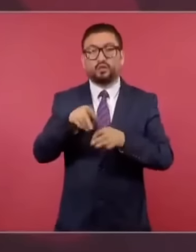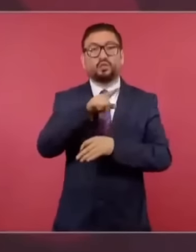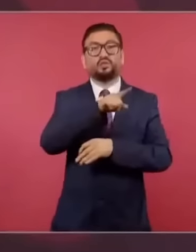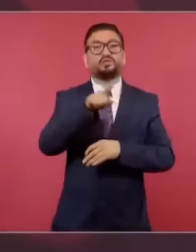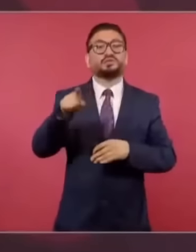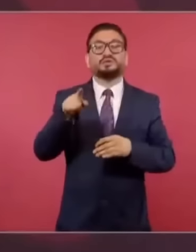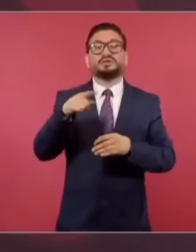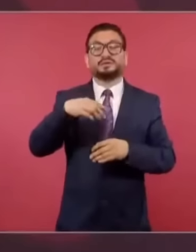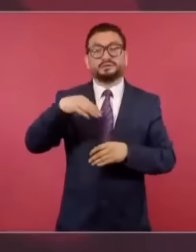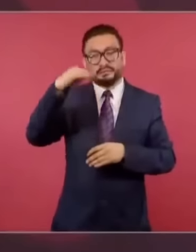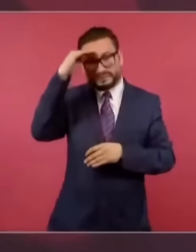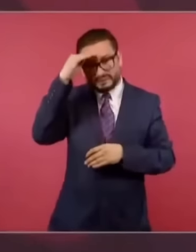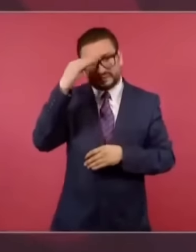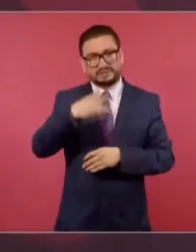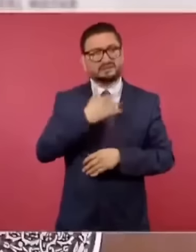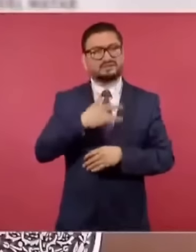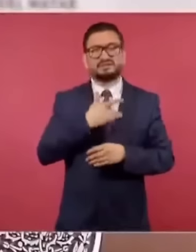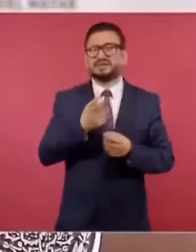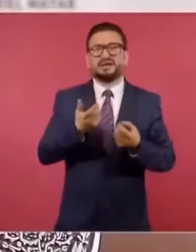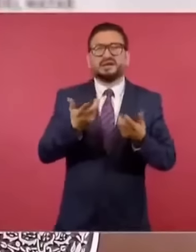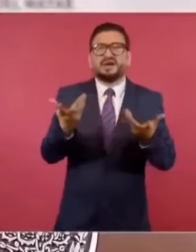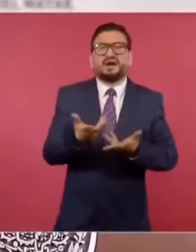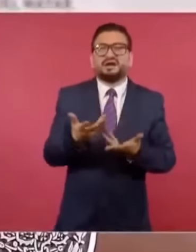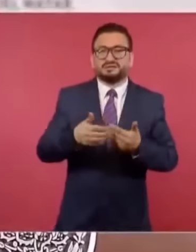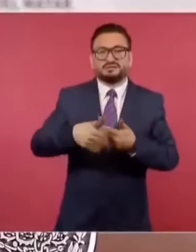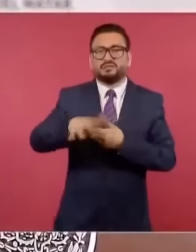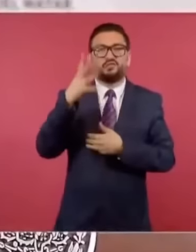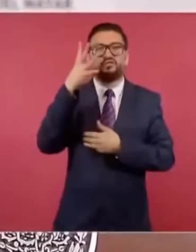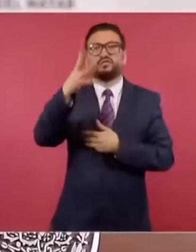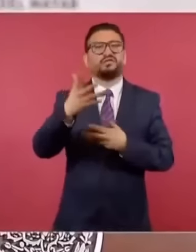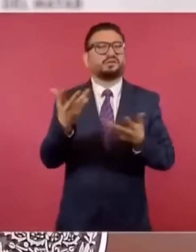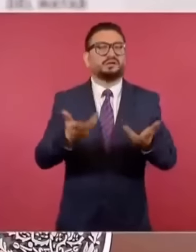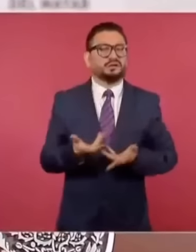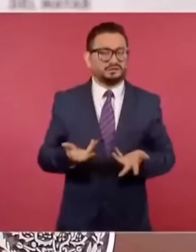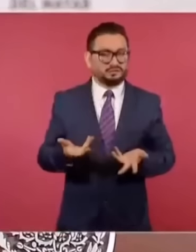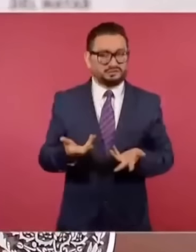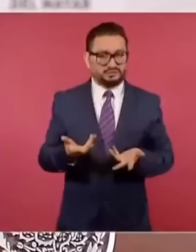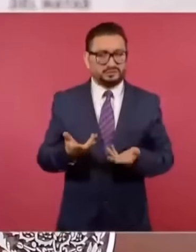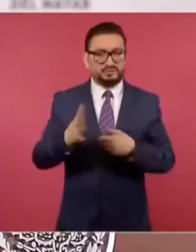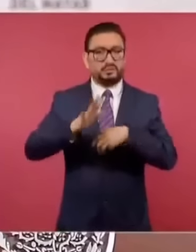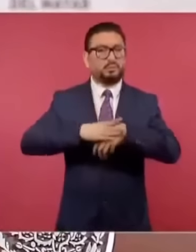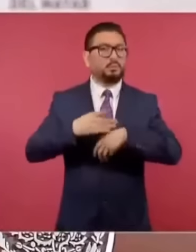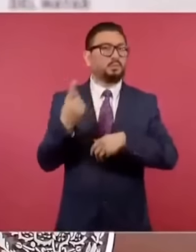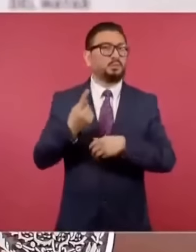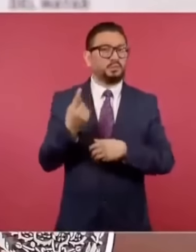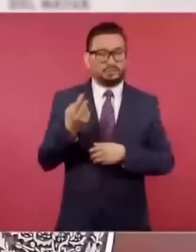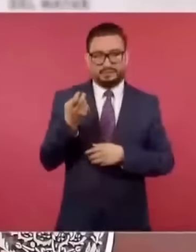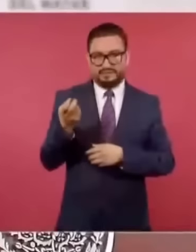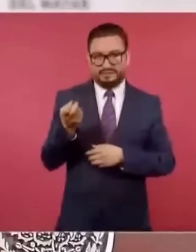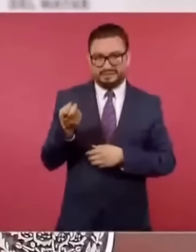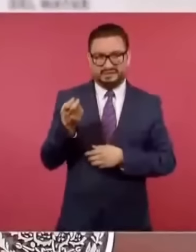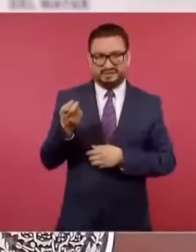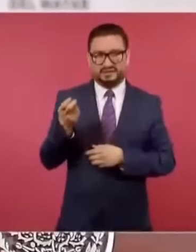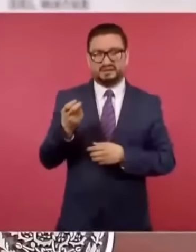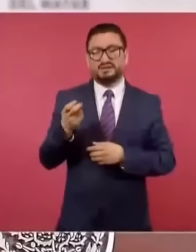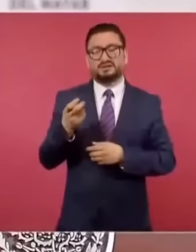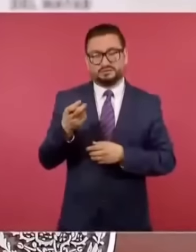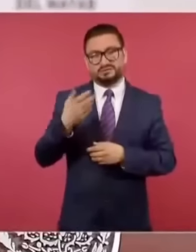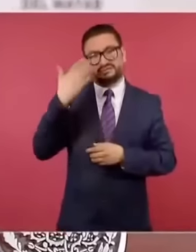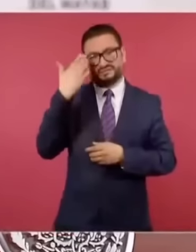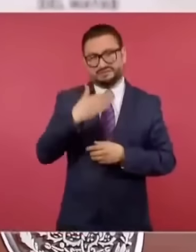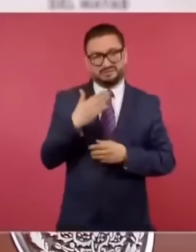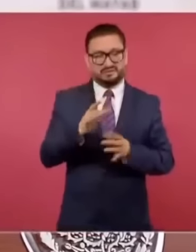también el qué hacer hacia adelante, porque esto ya cambió,